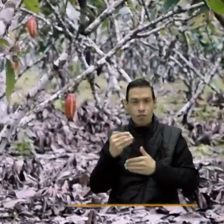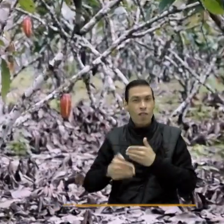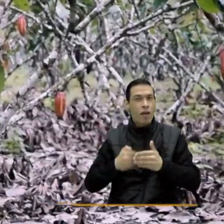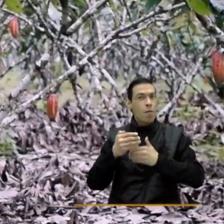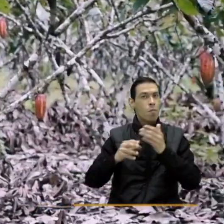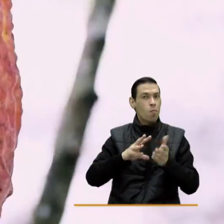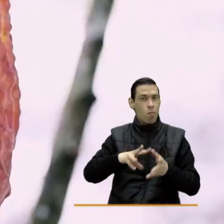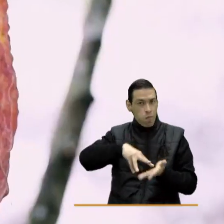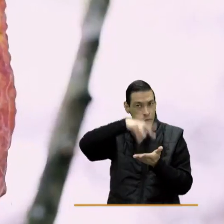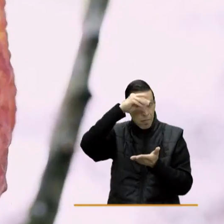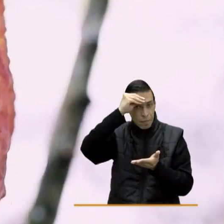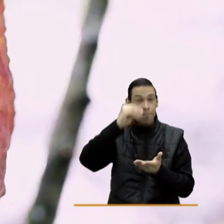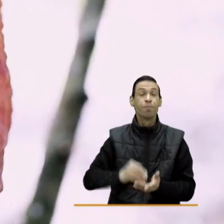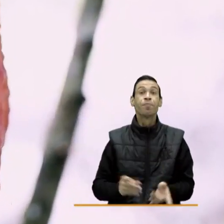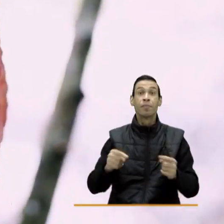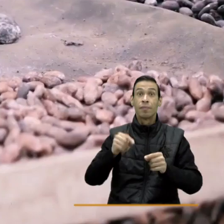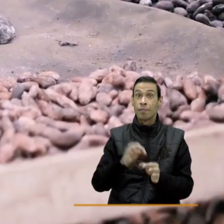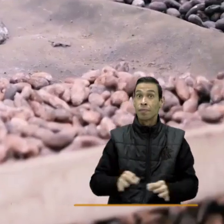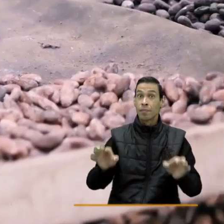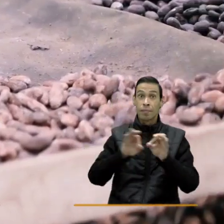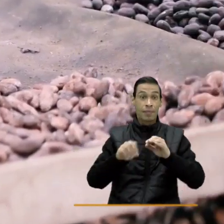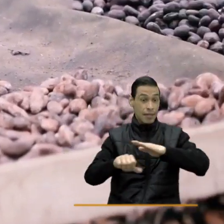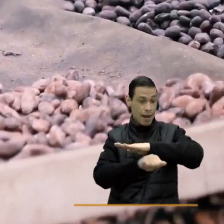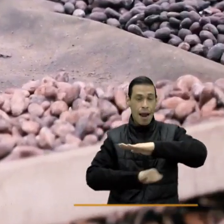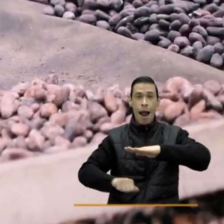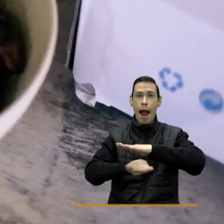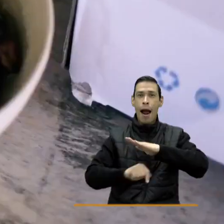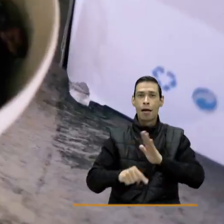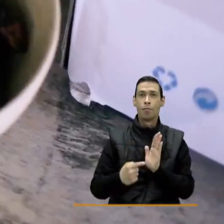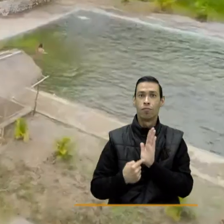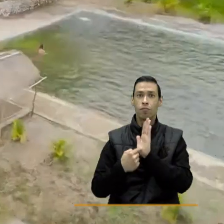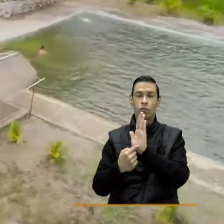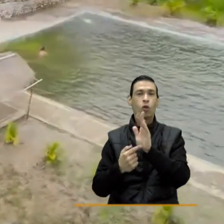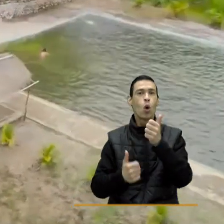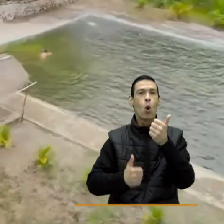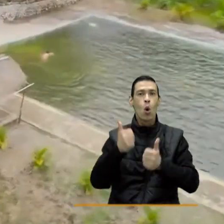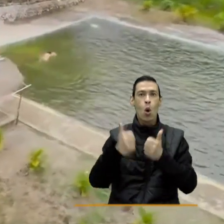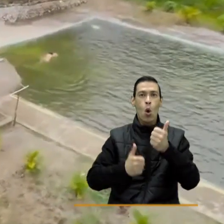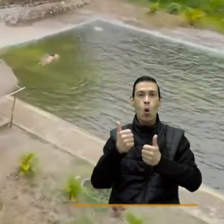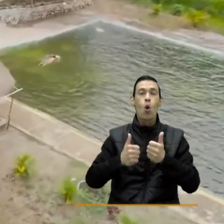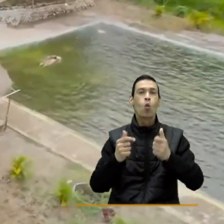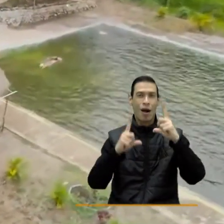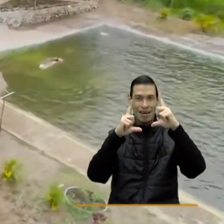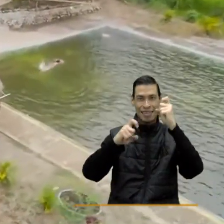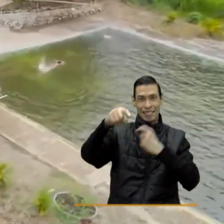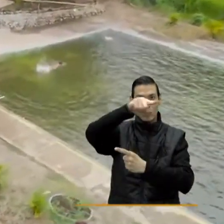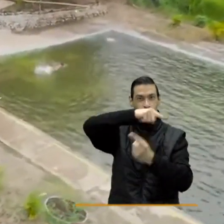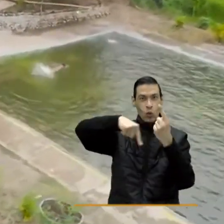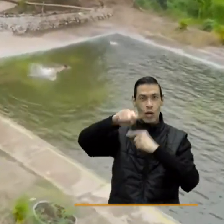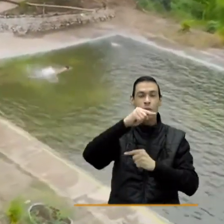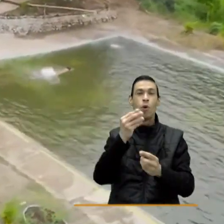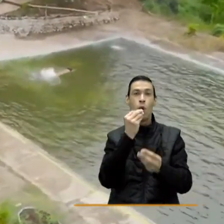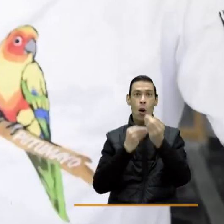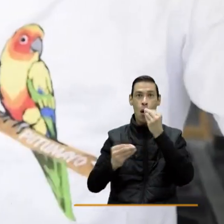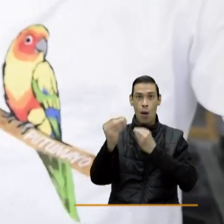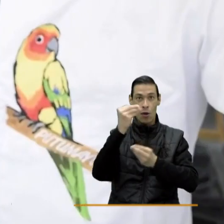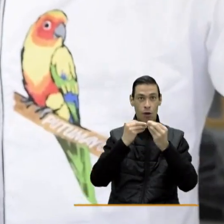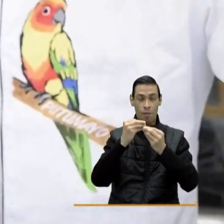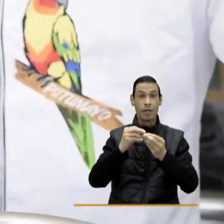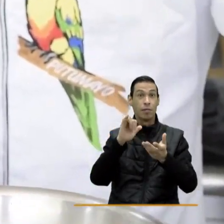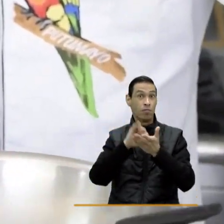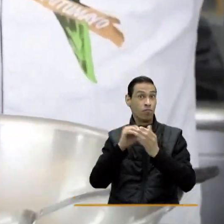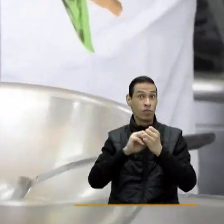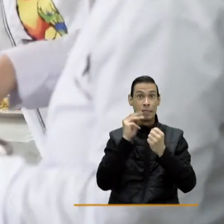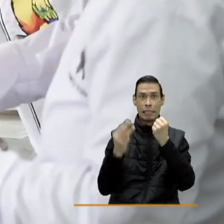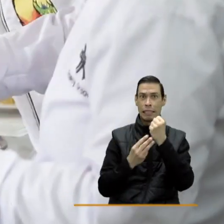Otra área importante y que ha volcado al Putumayo a darle una mirada estratégica ha sido el sector del turismo y de la gastronomía. Programas en